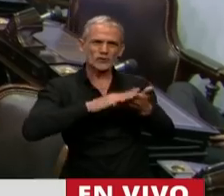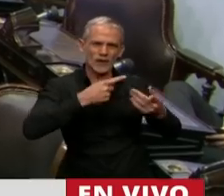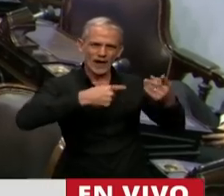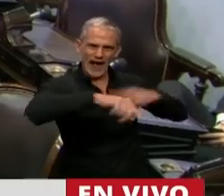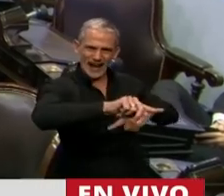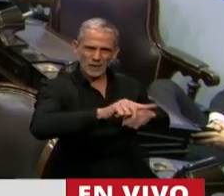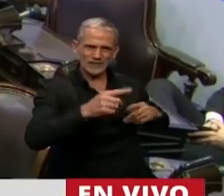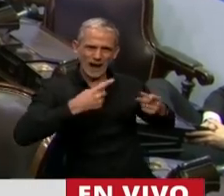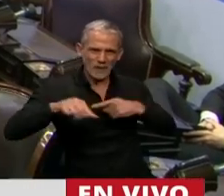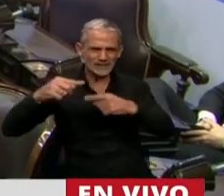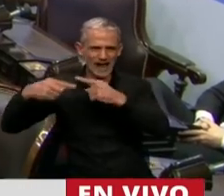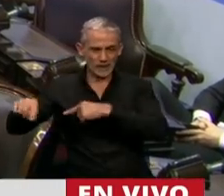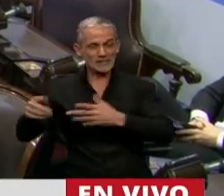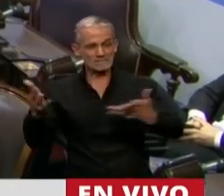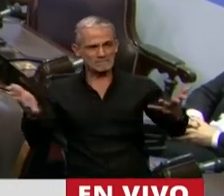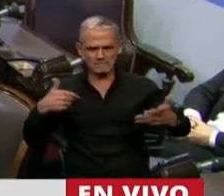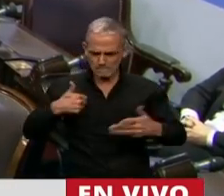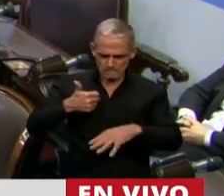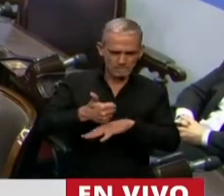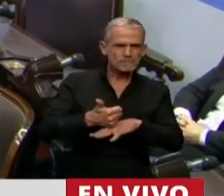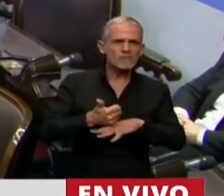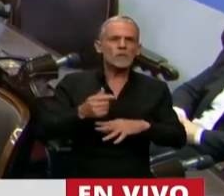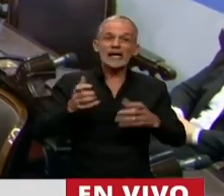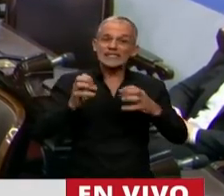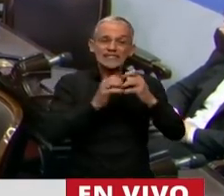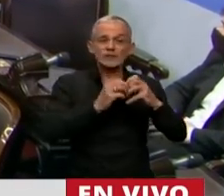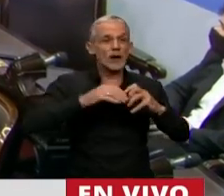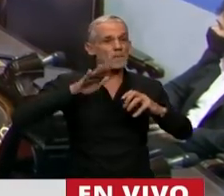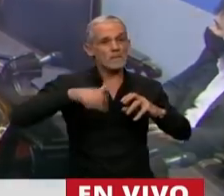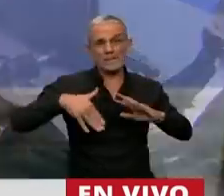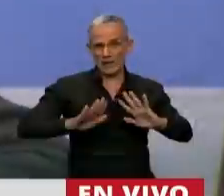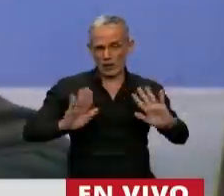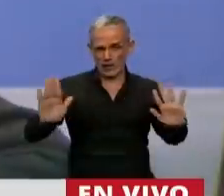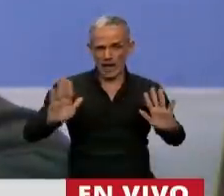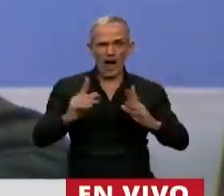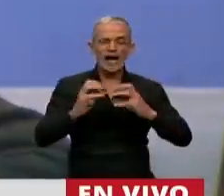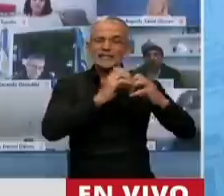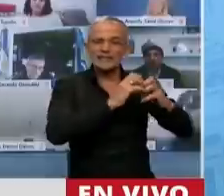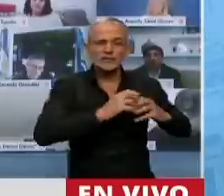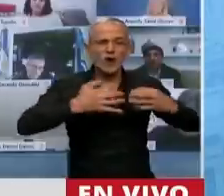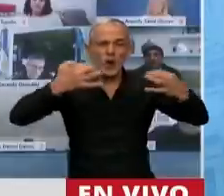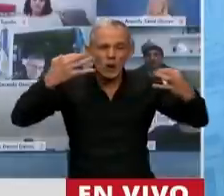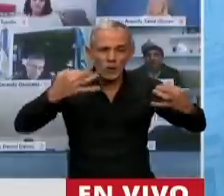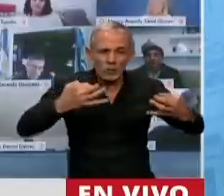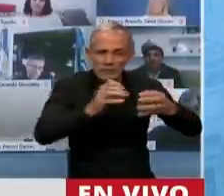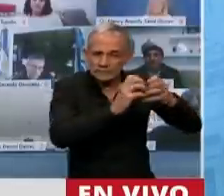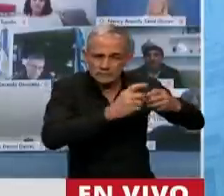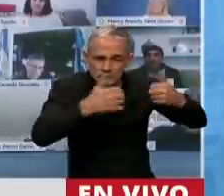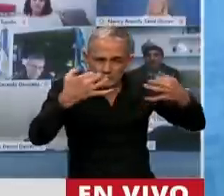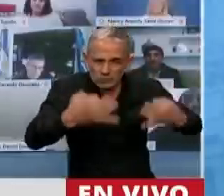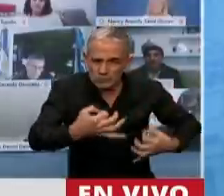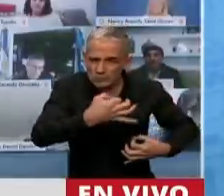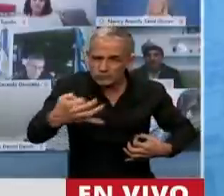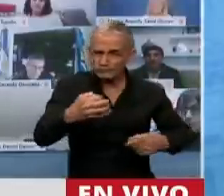Aclaro que me manifiesto en una sesión en minoría, en una sesión fantasmal, donde